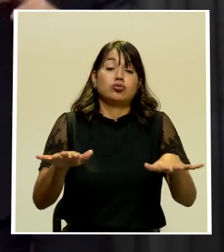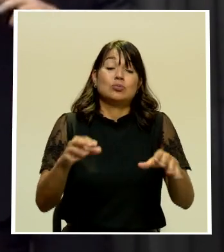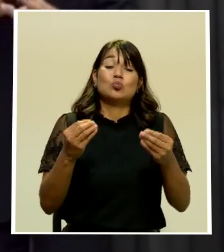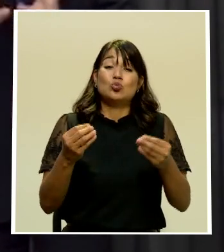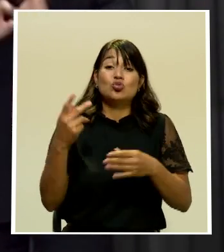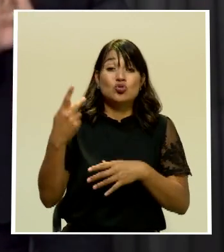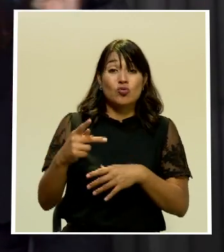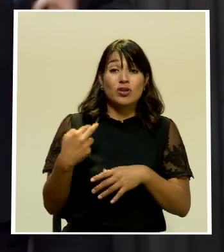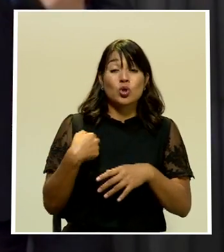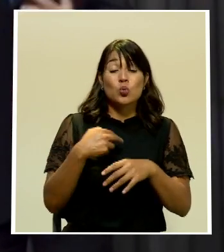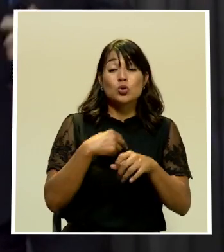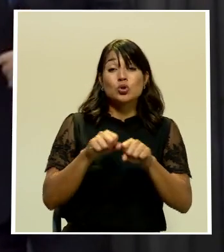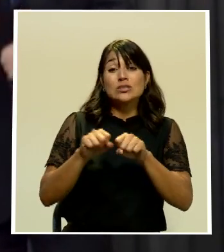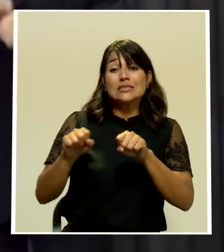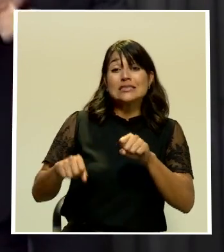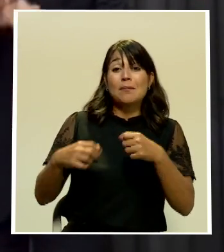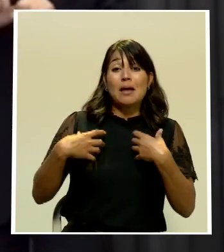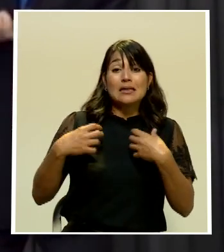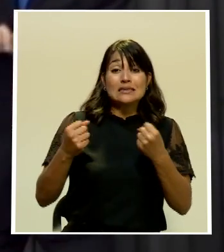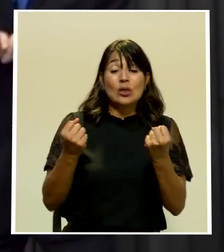sistema de salud sea abrumado